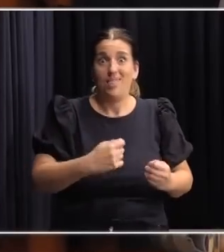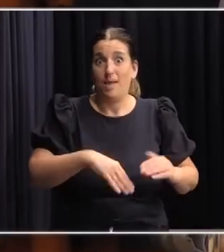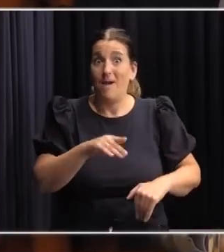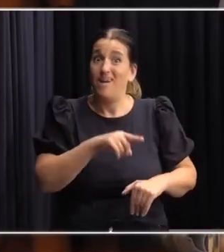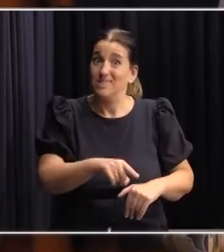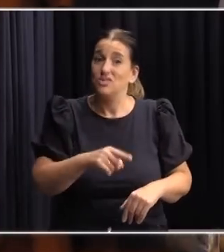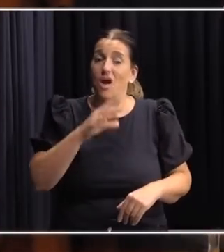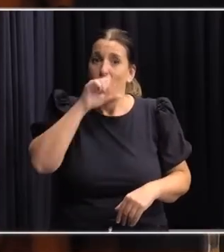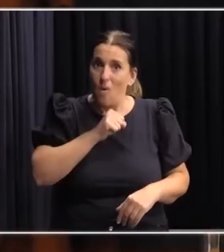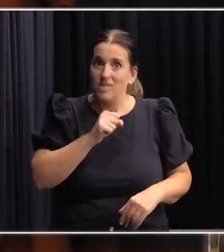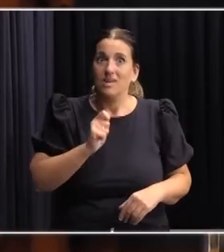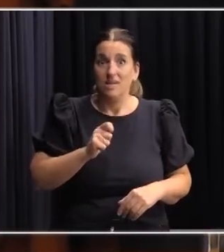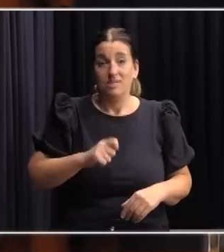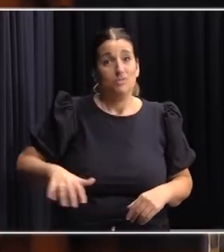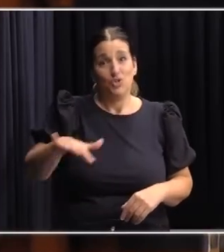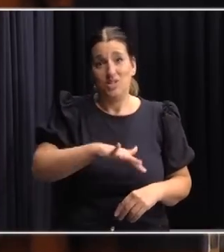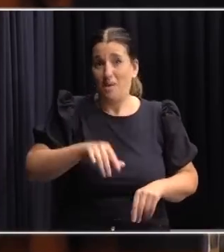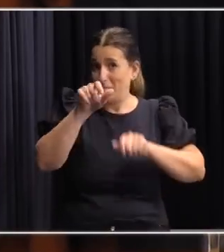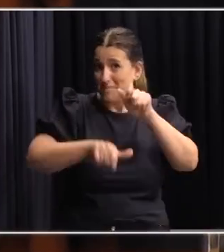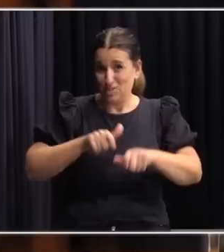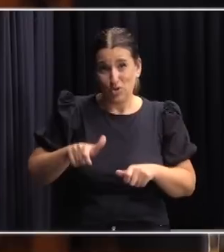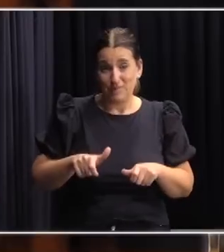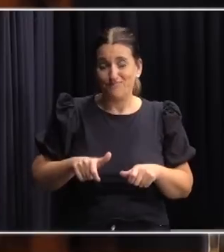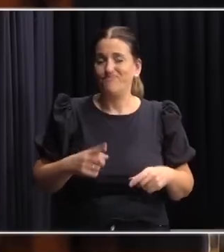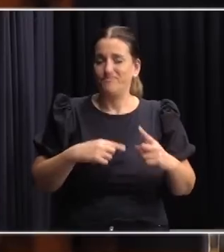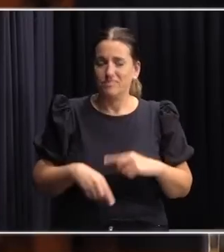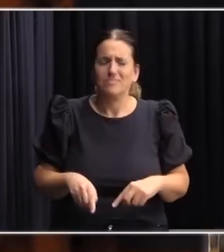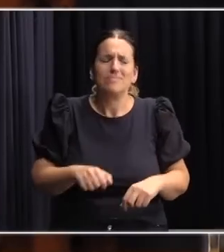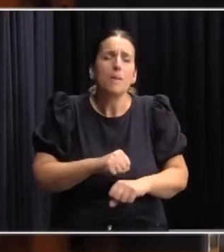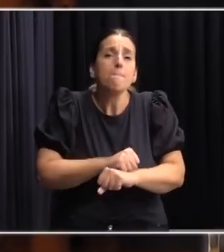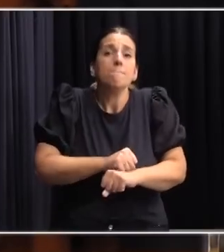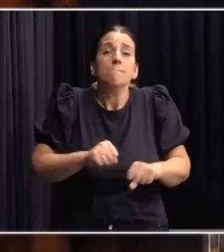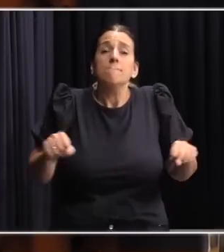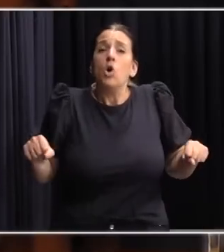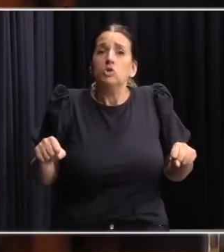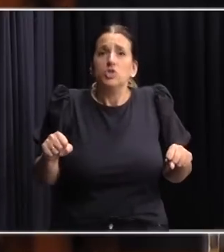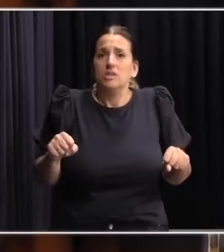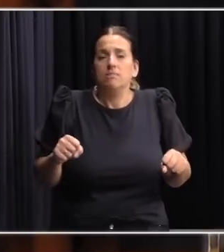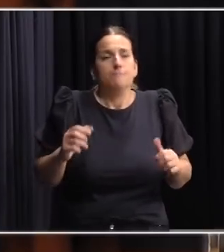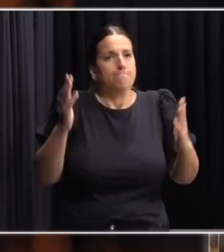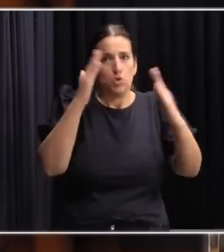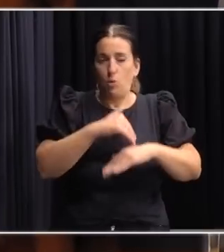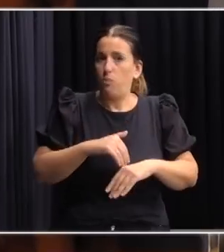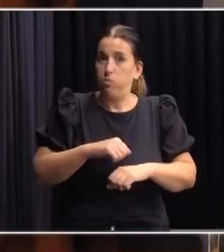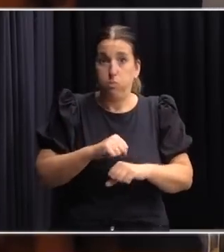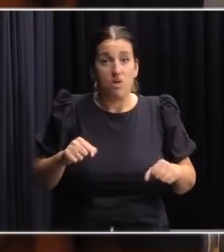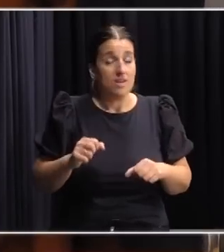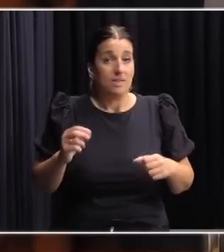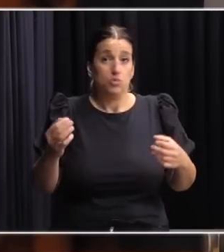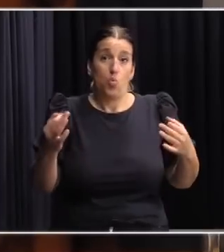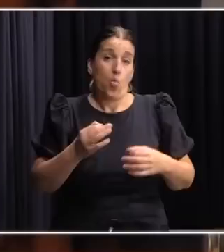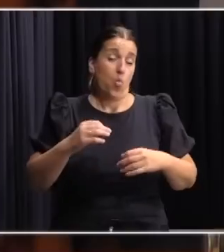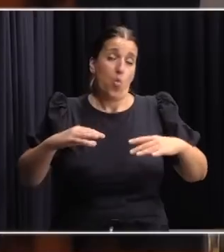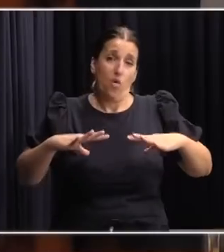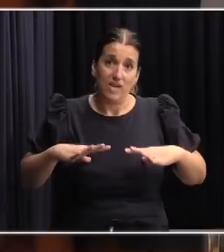uruguayos, además de hacer insostenible o inviable la seguridad social,